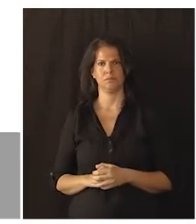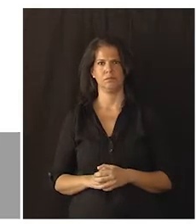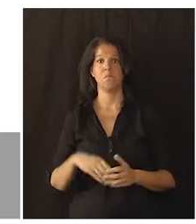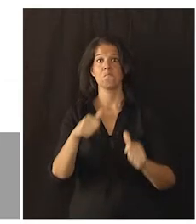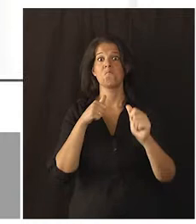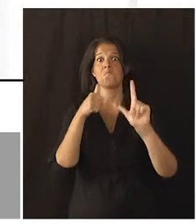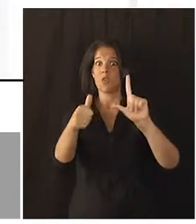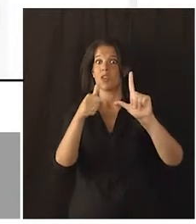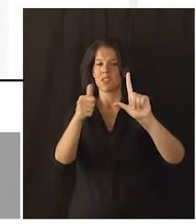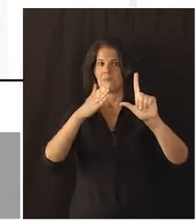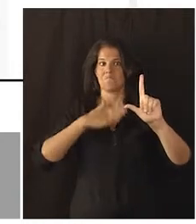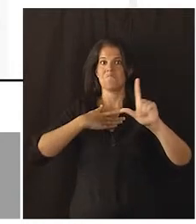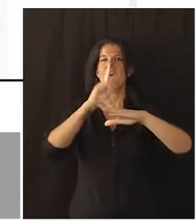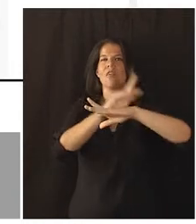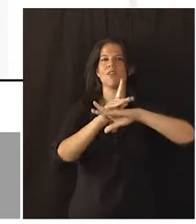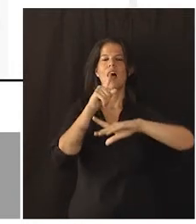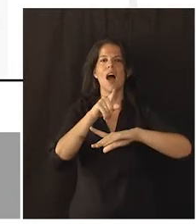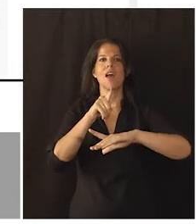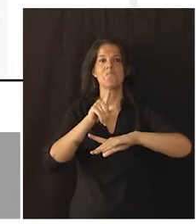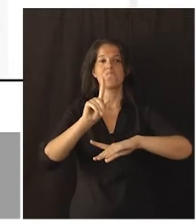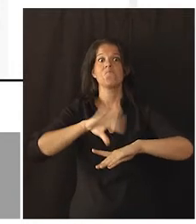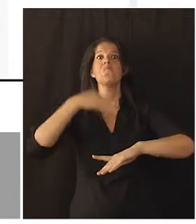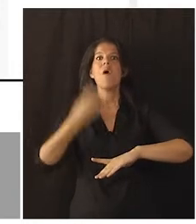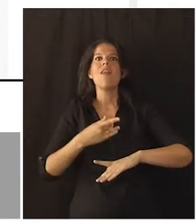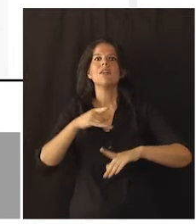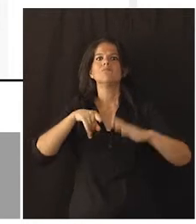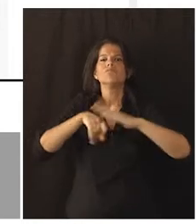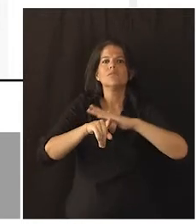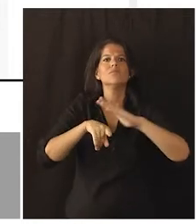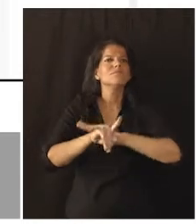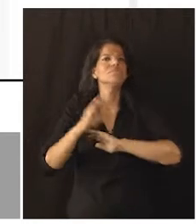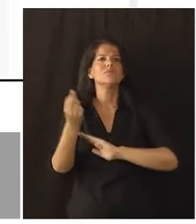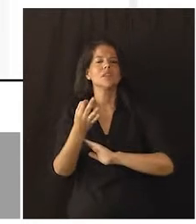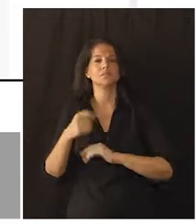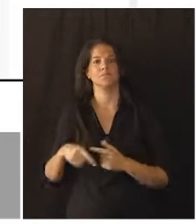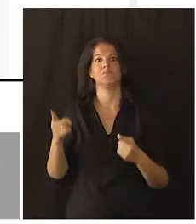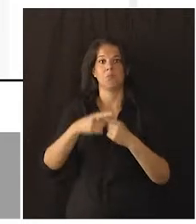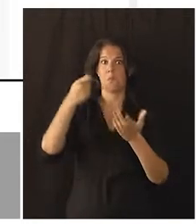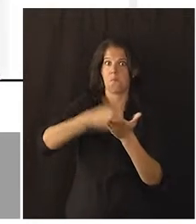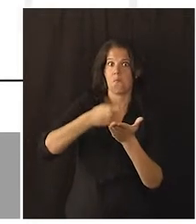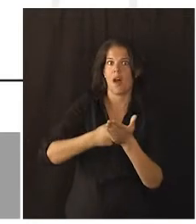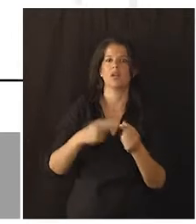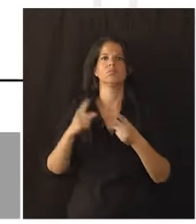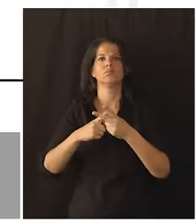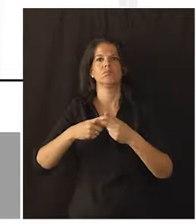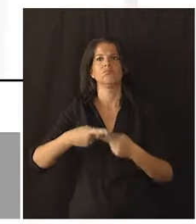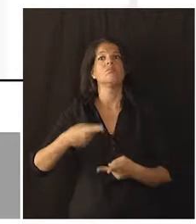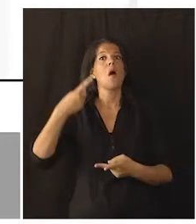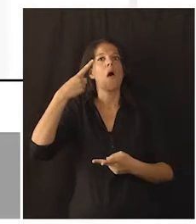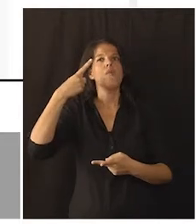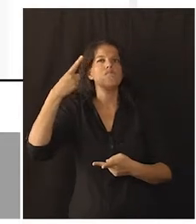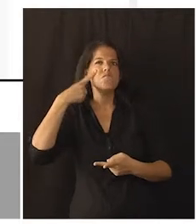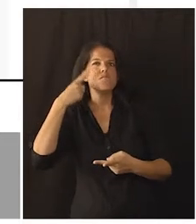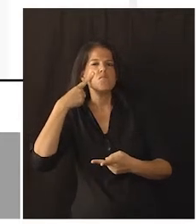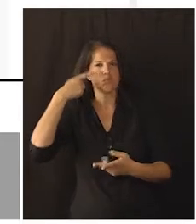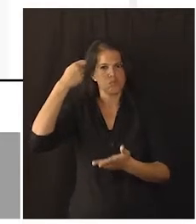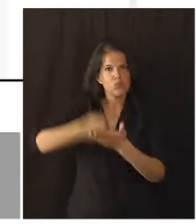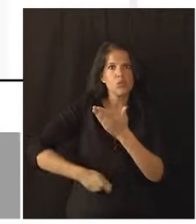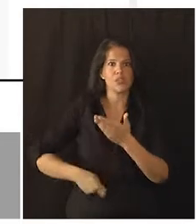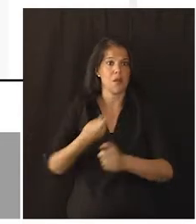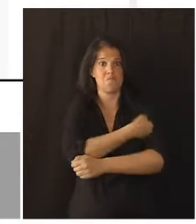Pulsando sobre mis datos podremos gestionar tributos, consulta de multas,